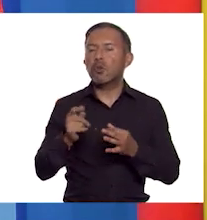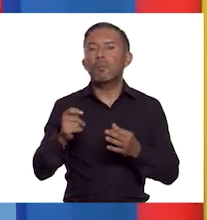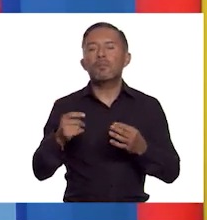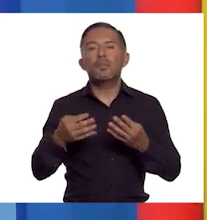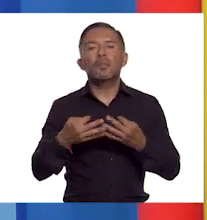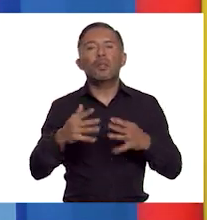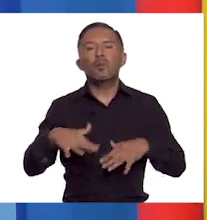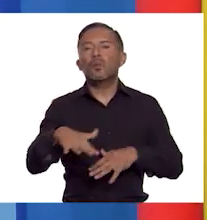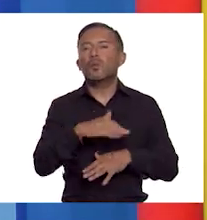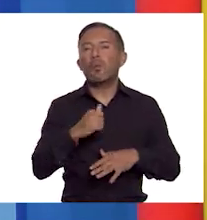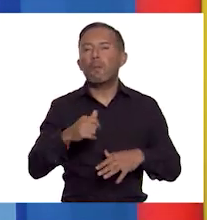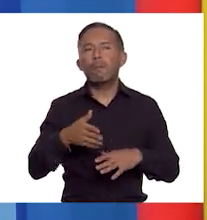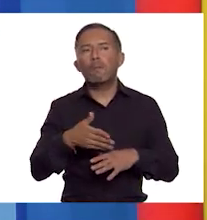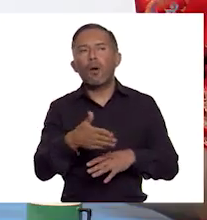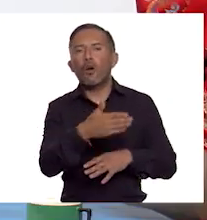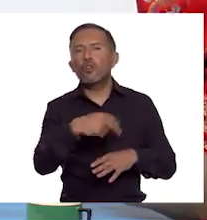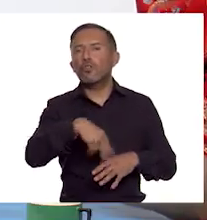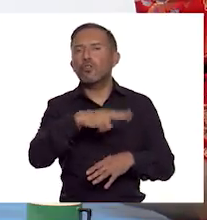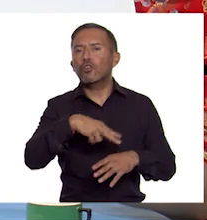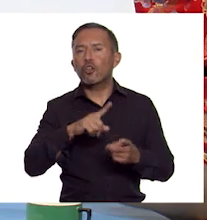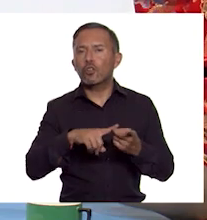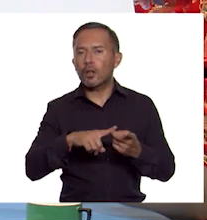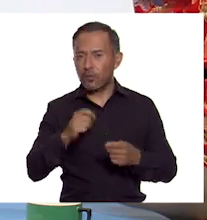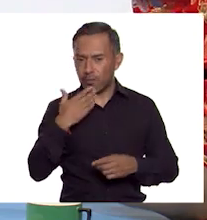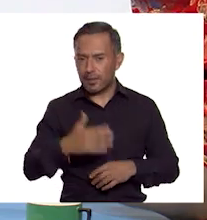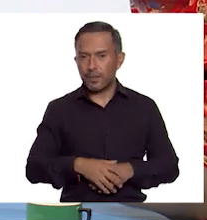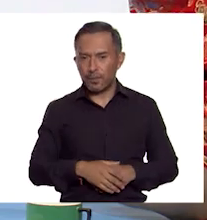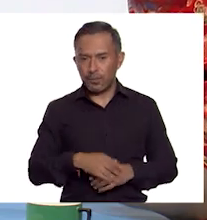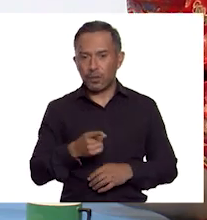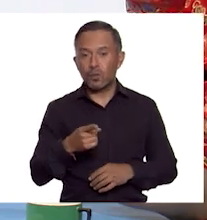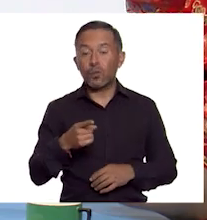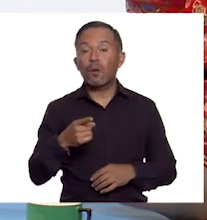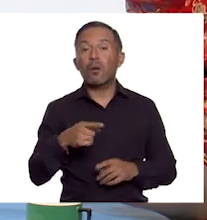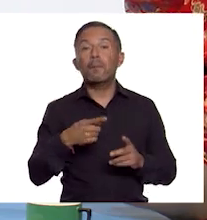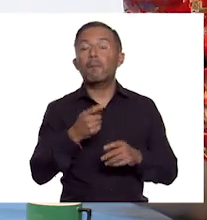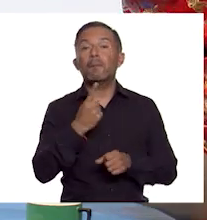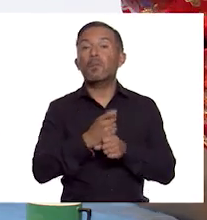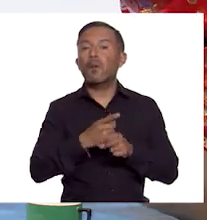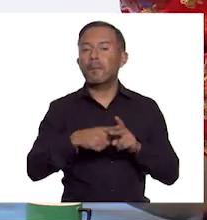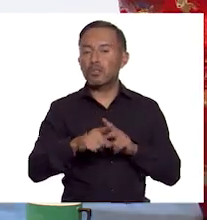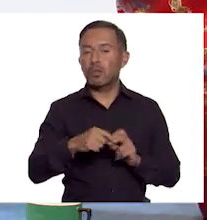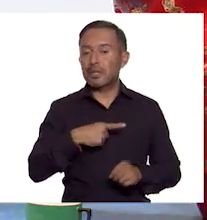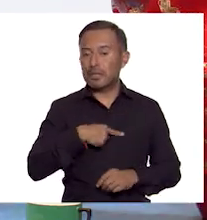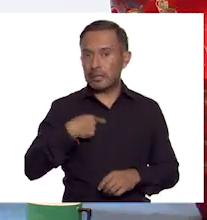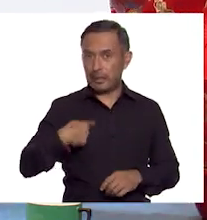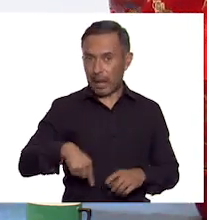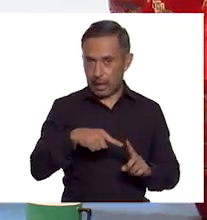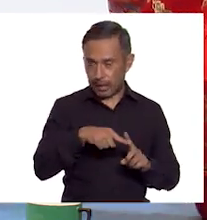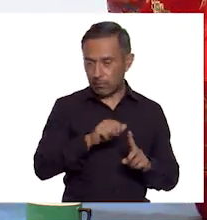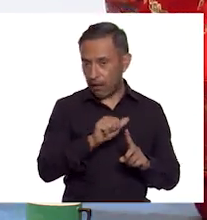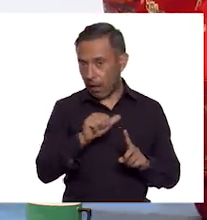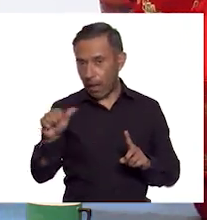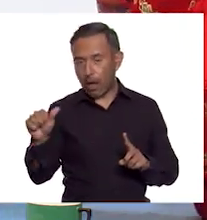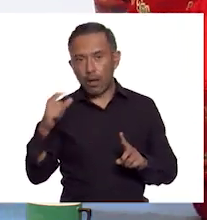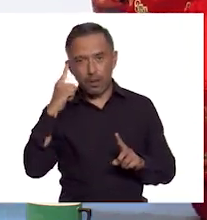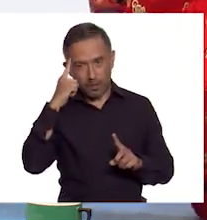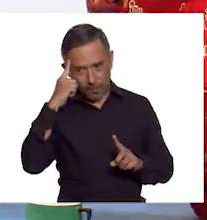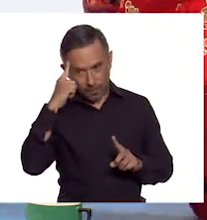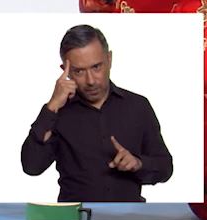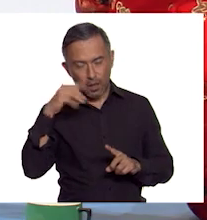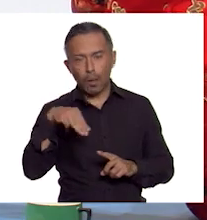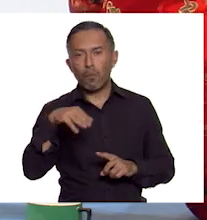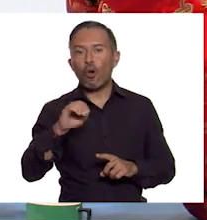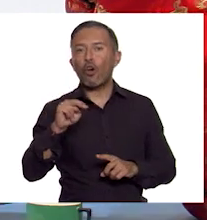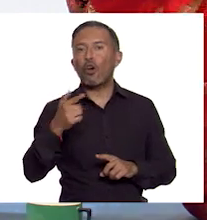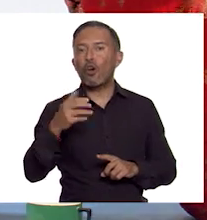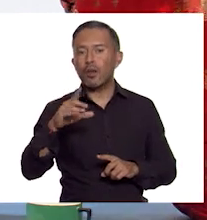los que pasaba esta ruta. Muy bien. Esta ruta iniciaba en China y pasaba por Mongolia, por la